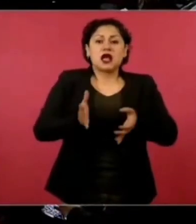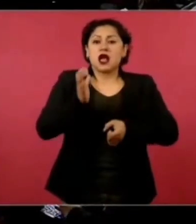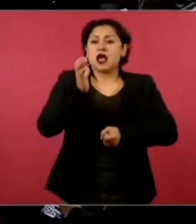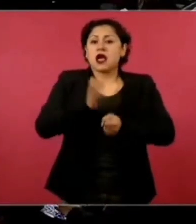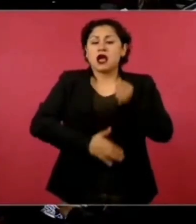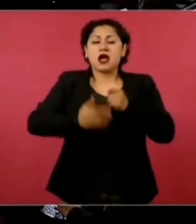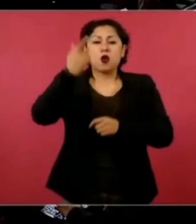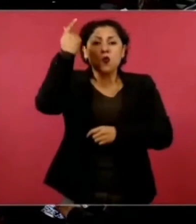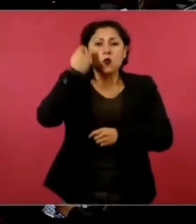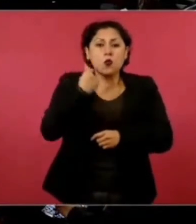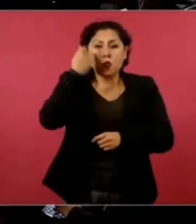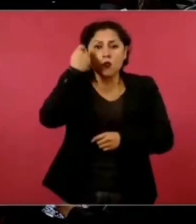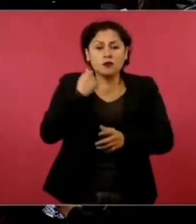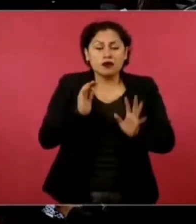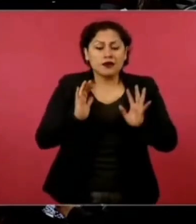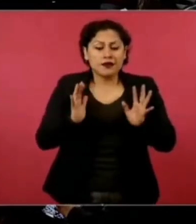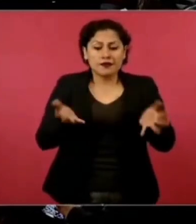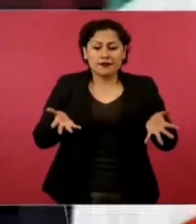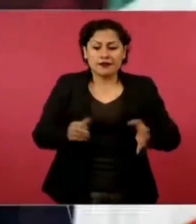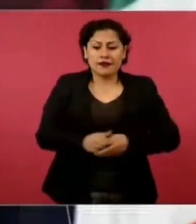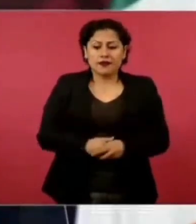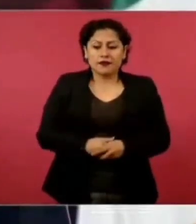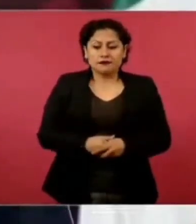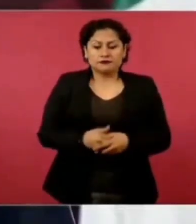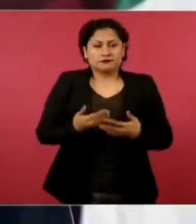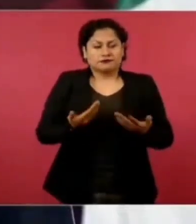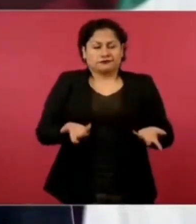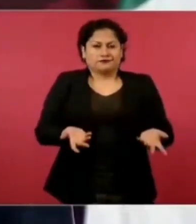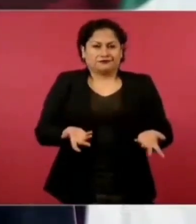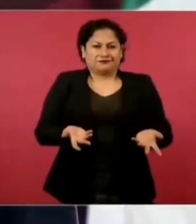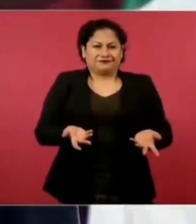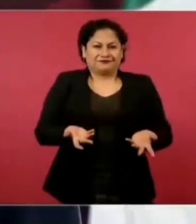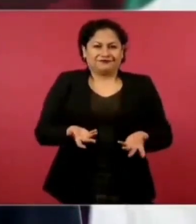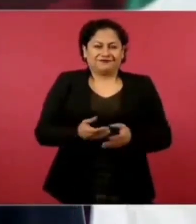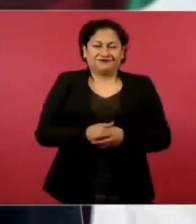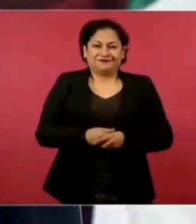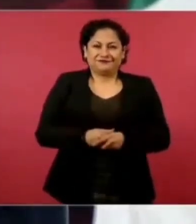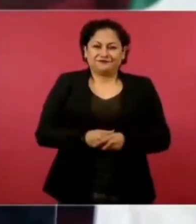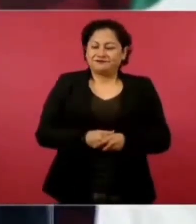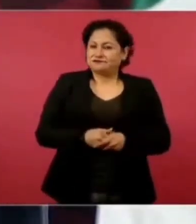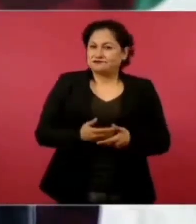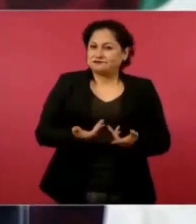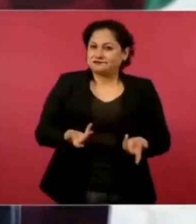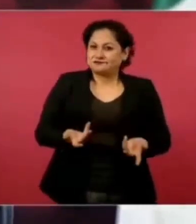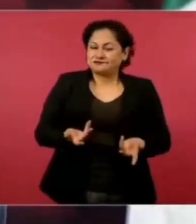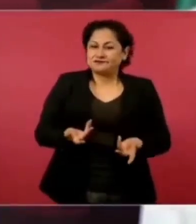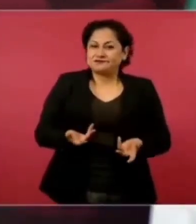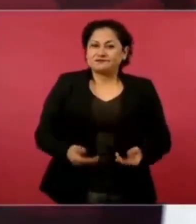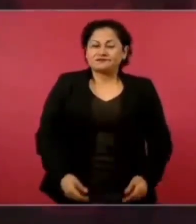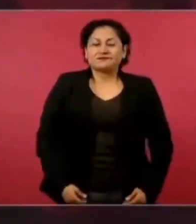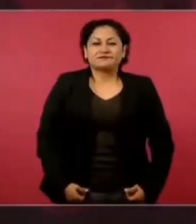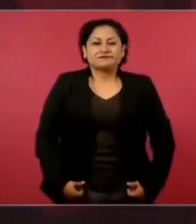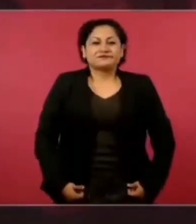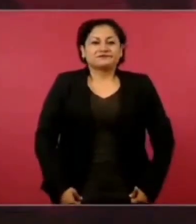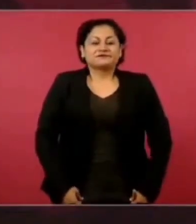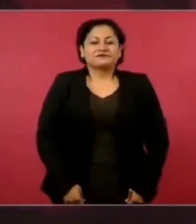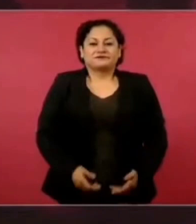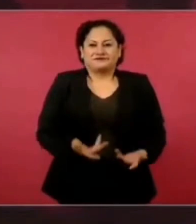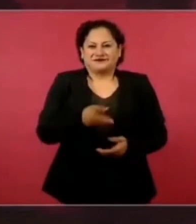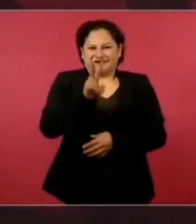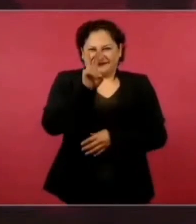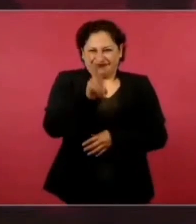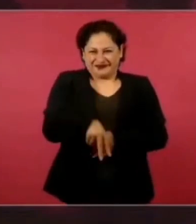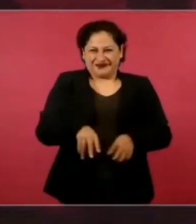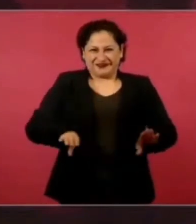O sea, hasta periodísticamente, ¿no?